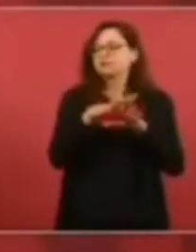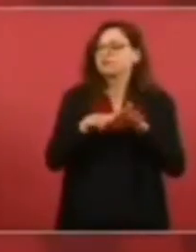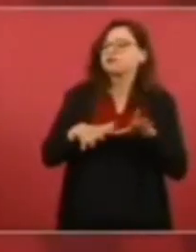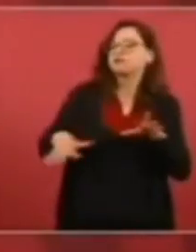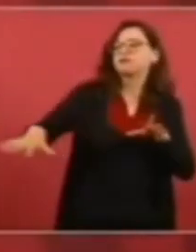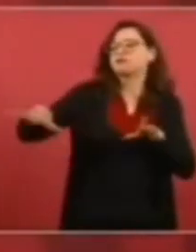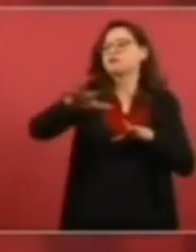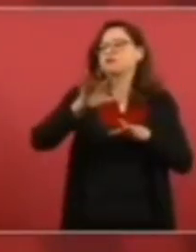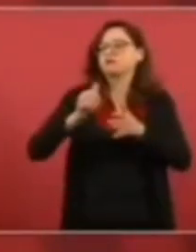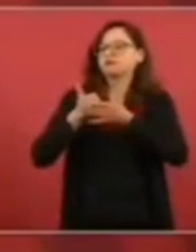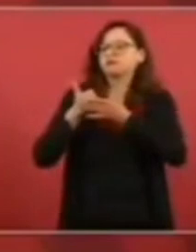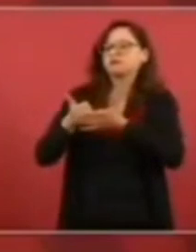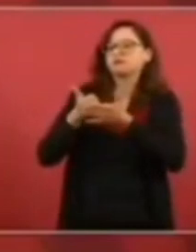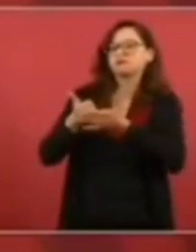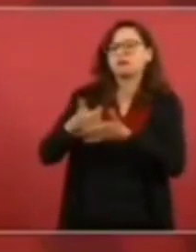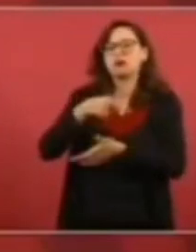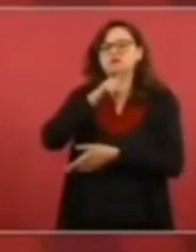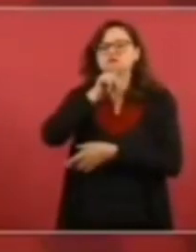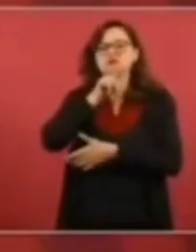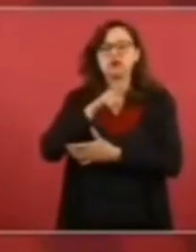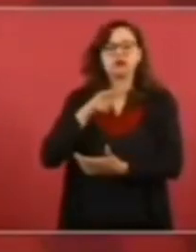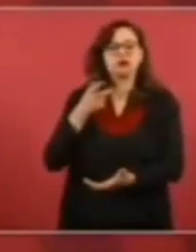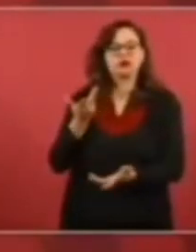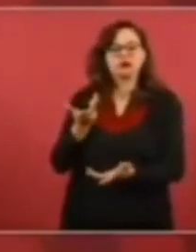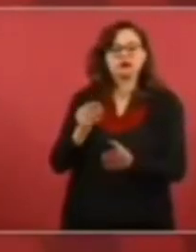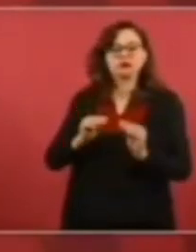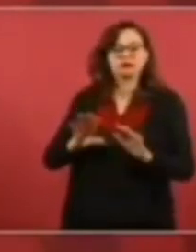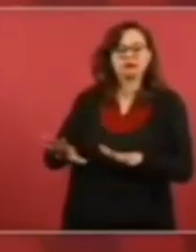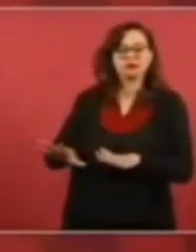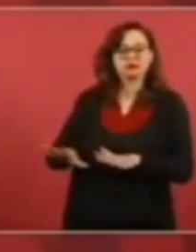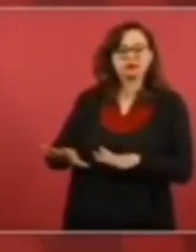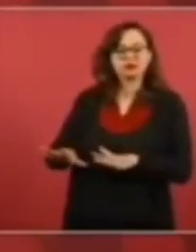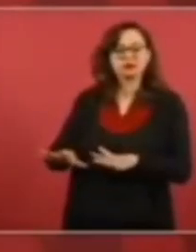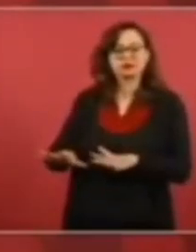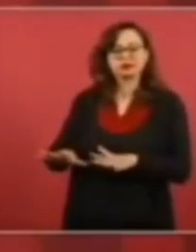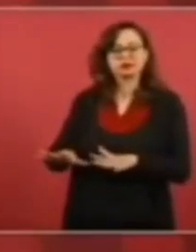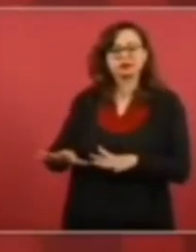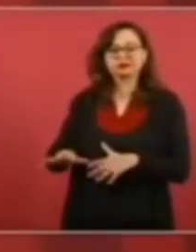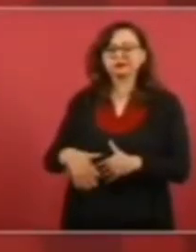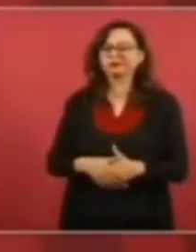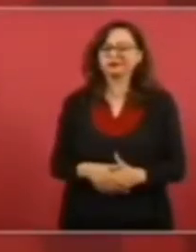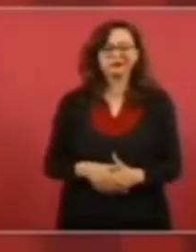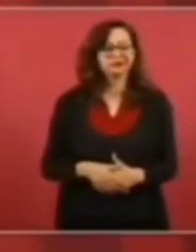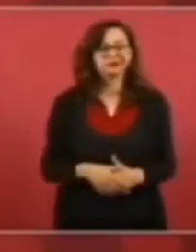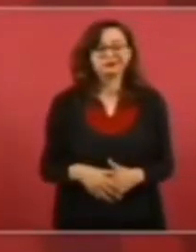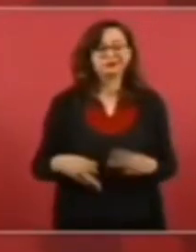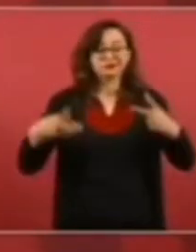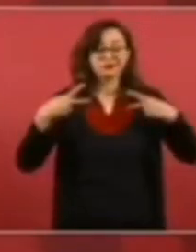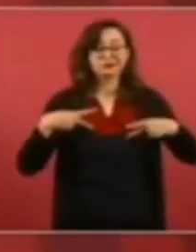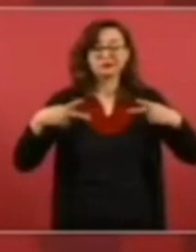No, el pueblo es